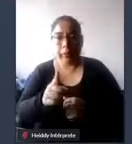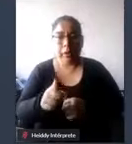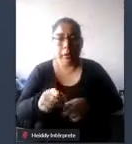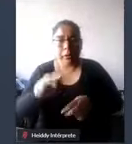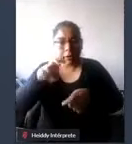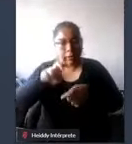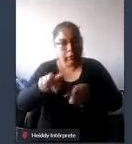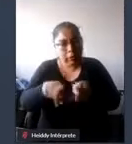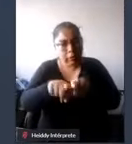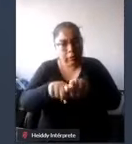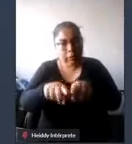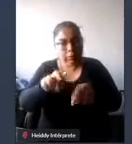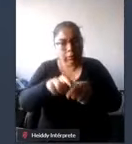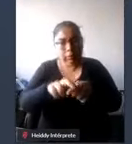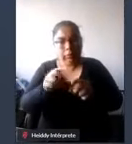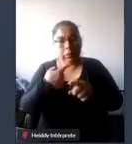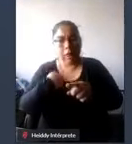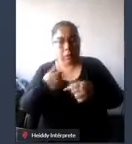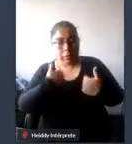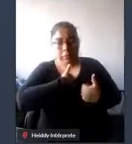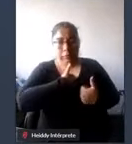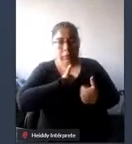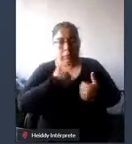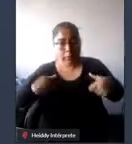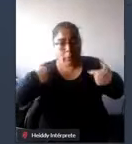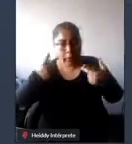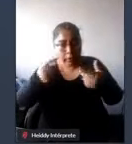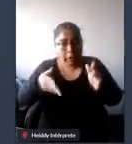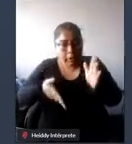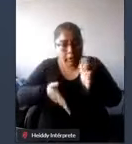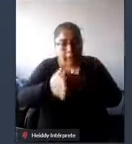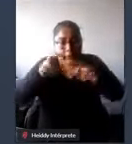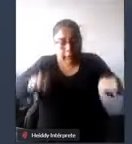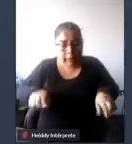a donde yo pueda llegar sentado en mi silla motor.